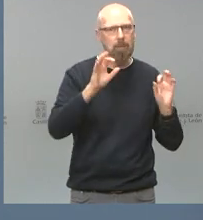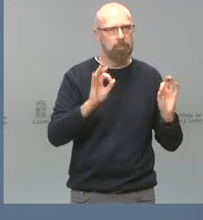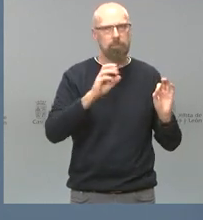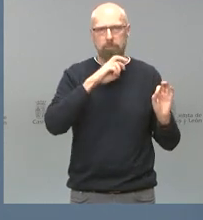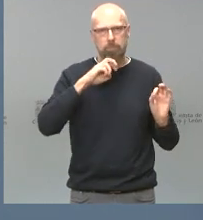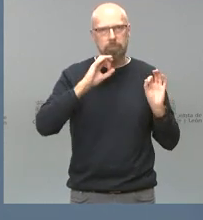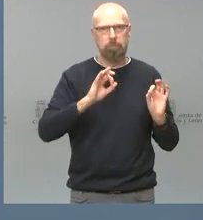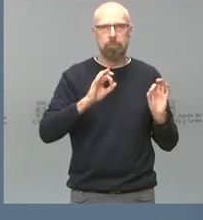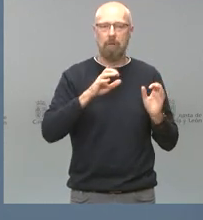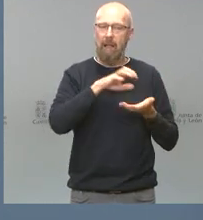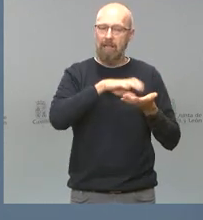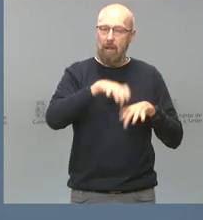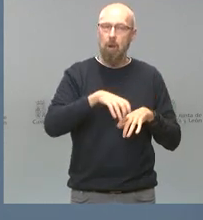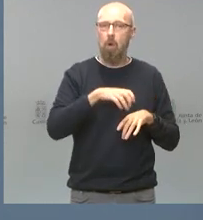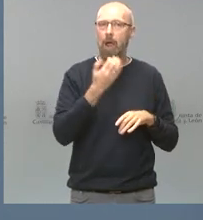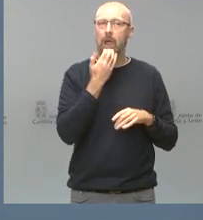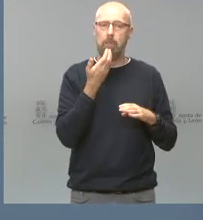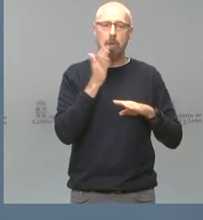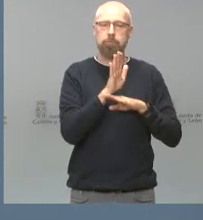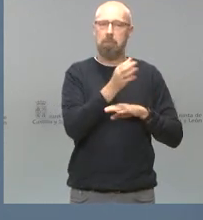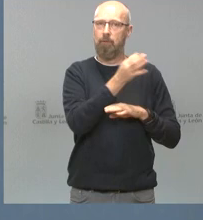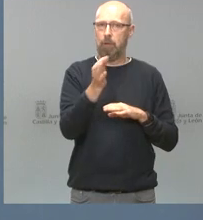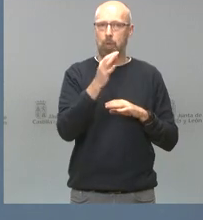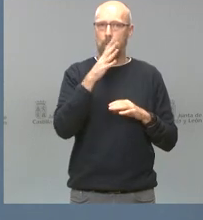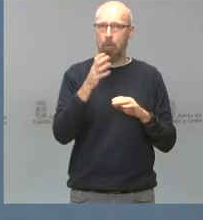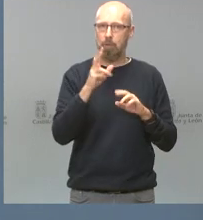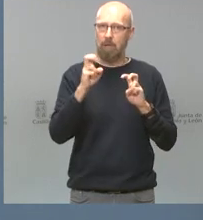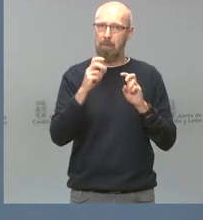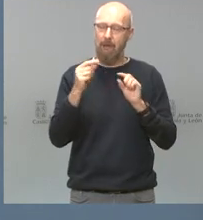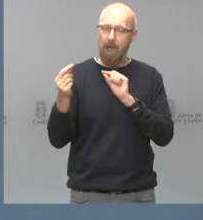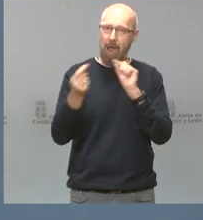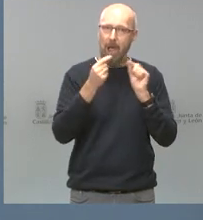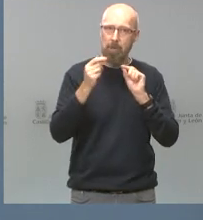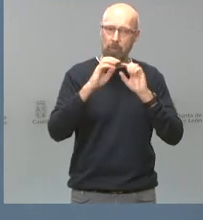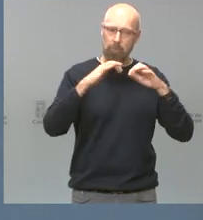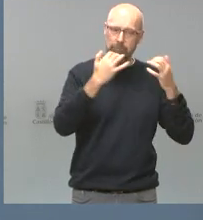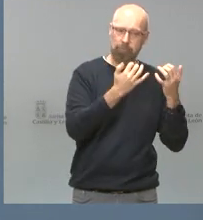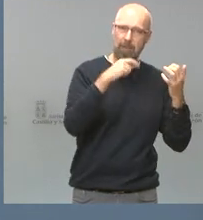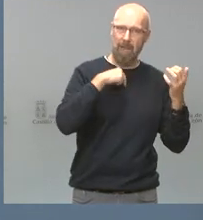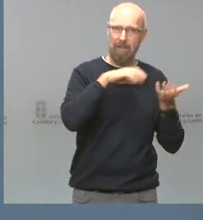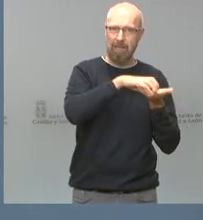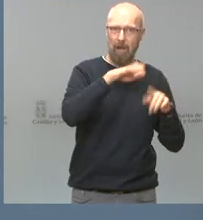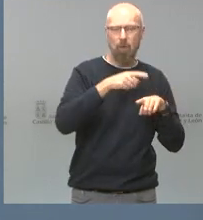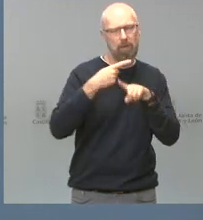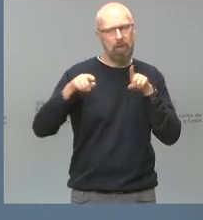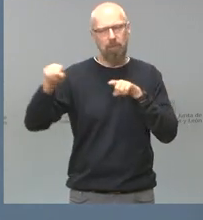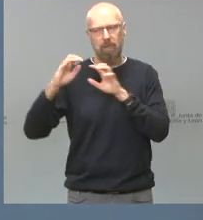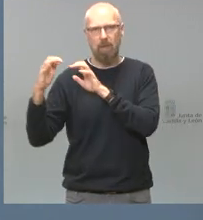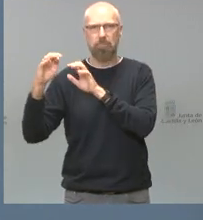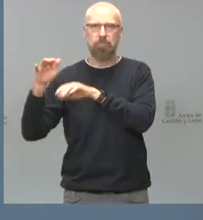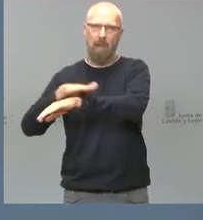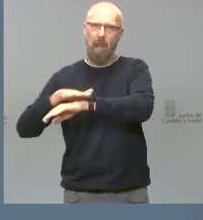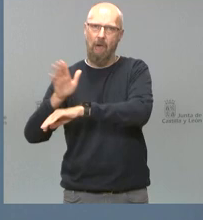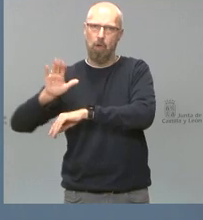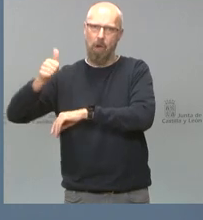y León es un ejemplo de interés de contexto parlamentario frente a lo que está ocurriendo en el ámbito nacional, donde los debates que hoy se tienen, tienen muy